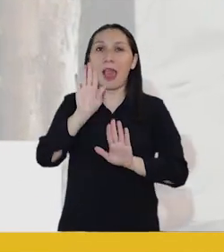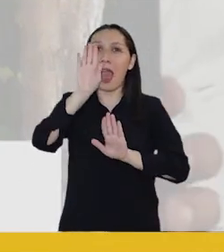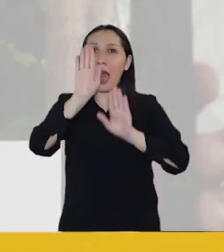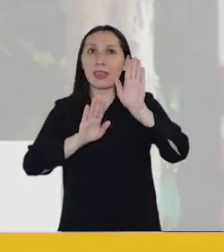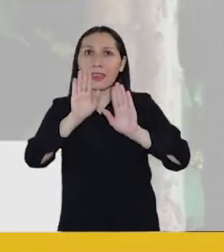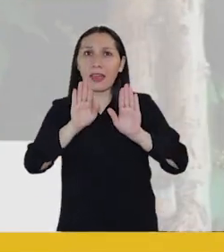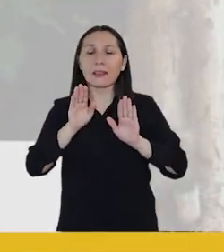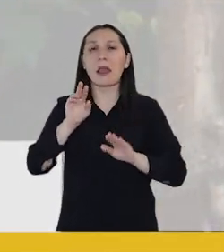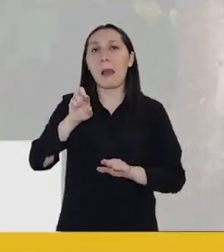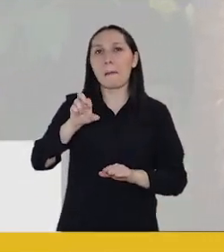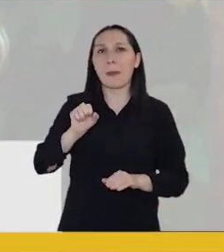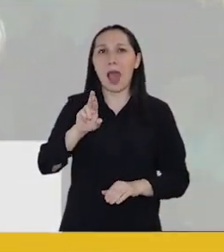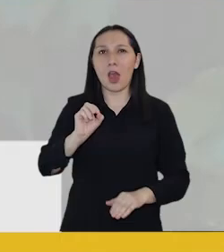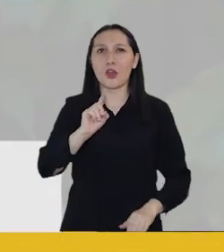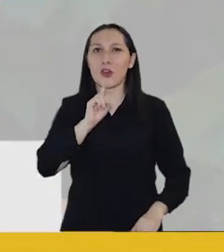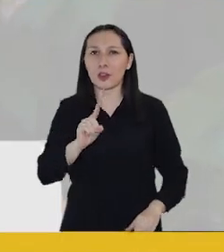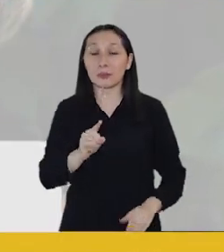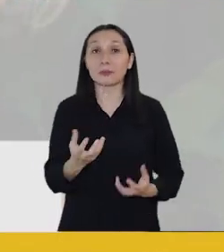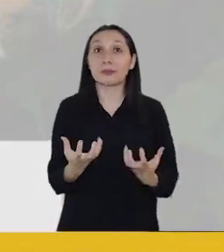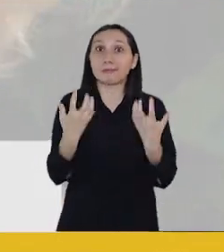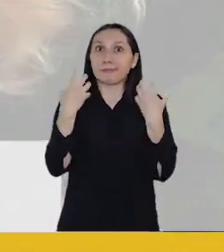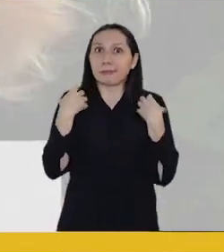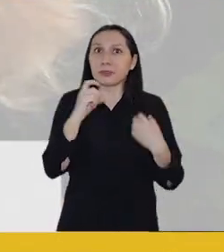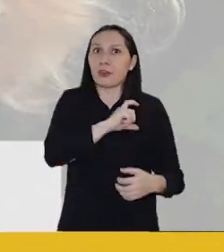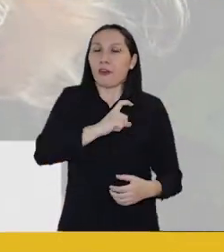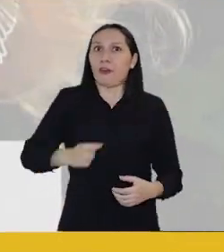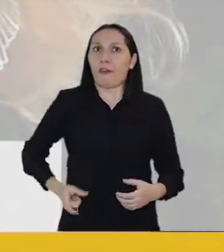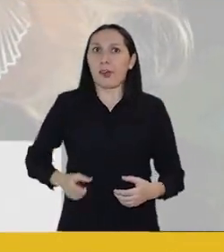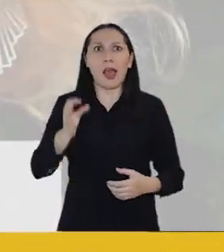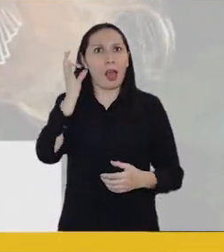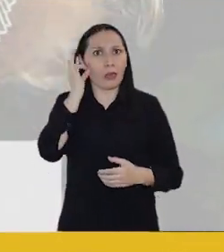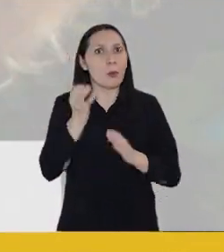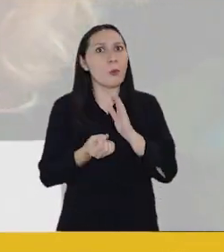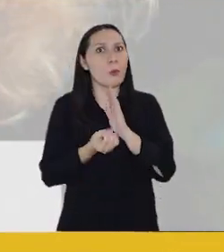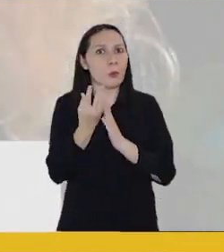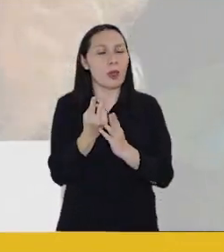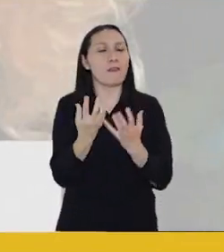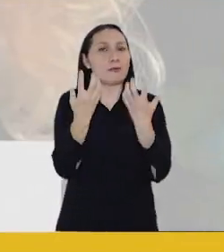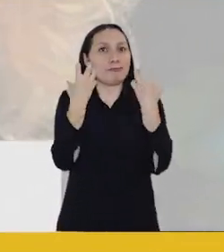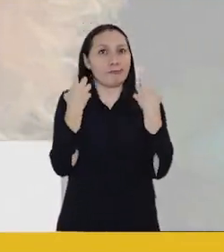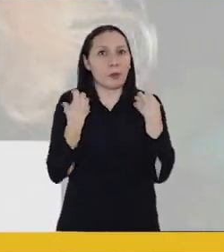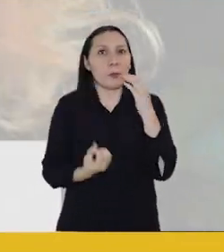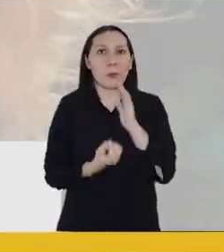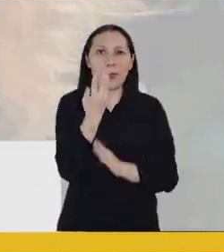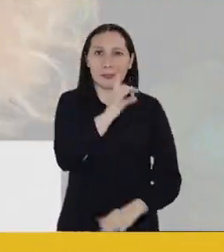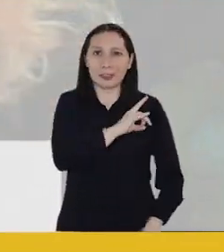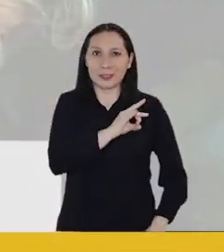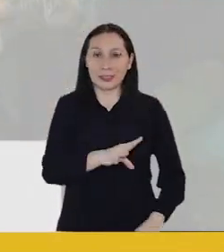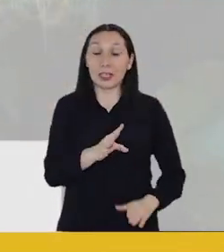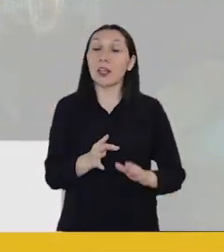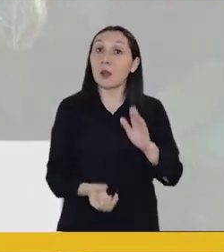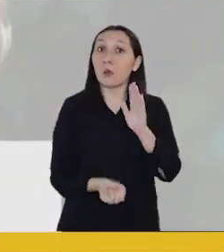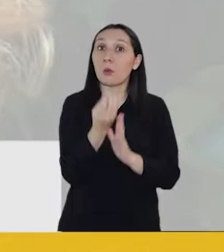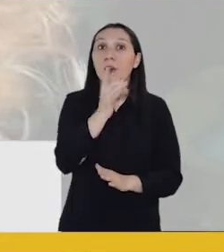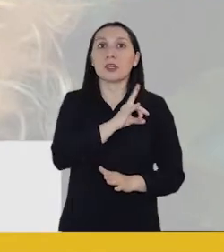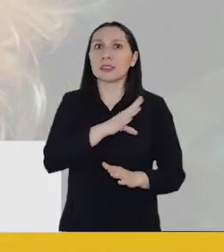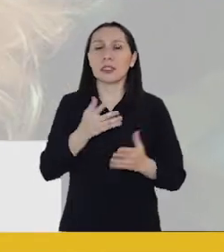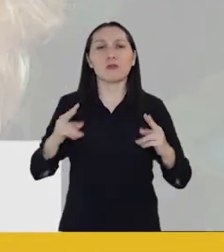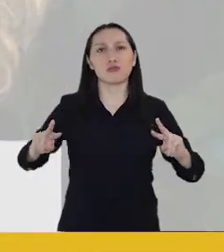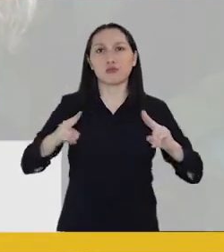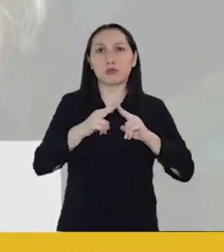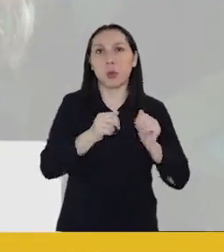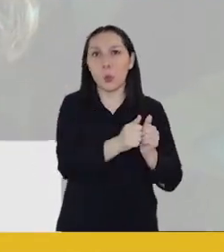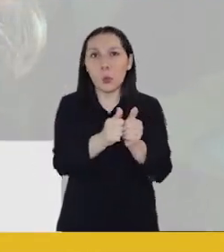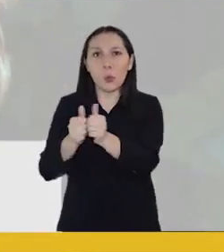nuestra candidata es Cata Parón. El cargo de gobernadora es un nuevo cargo para un nuevo Chile. Un nuevo